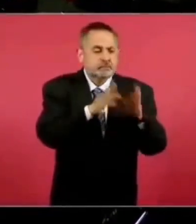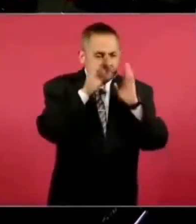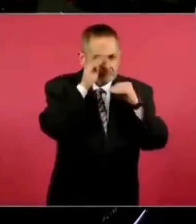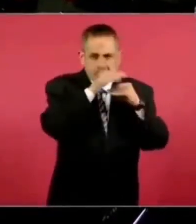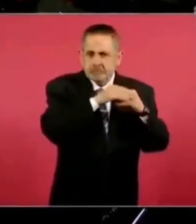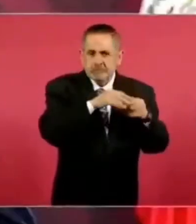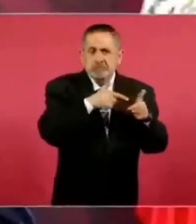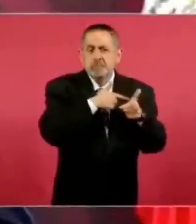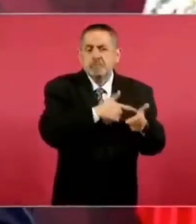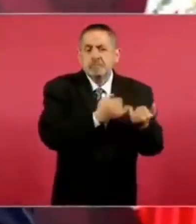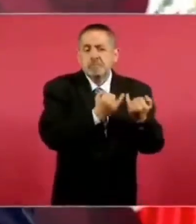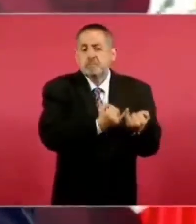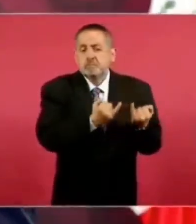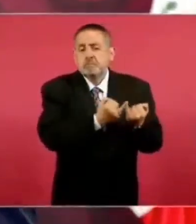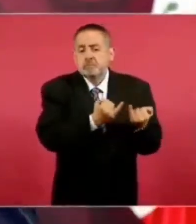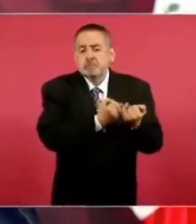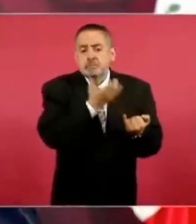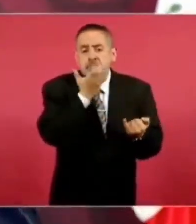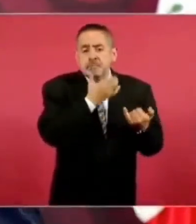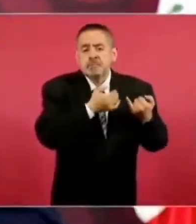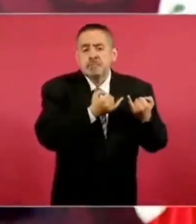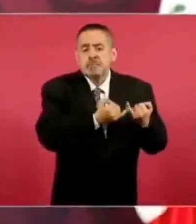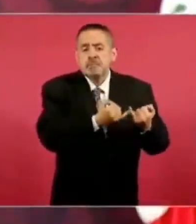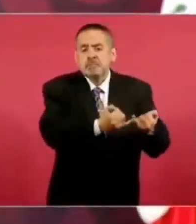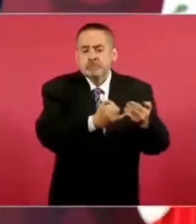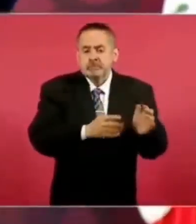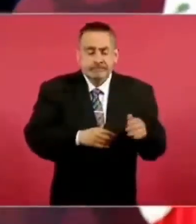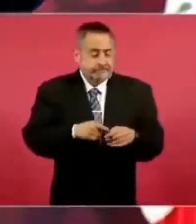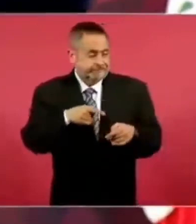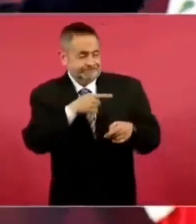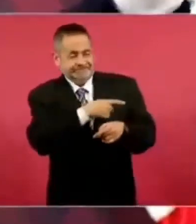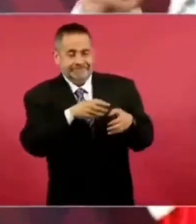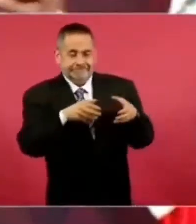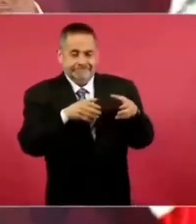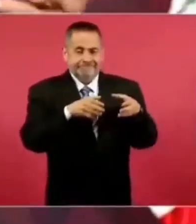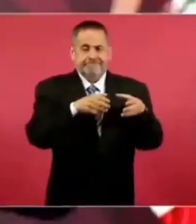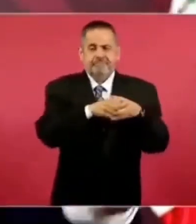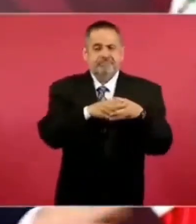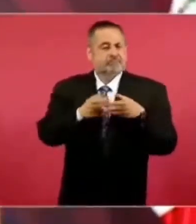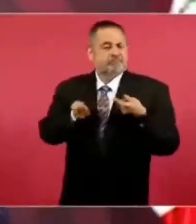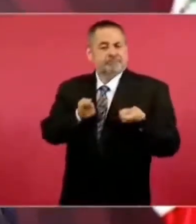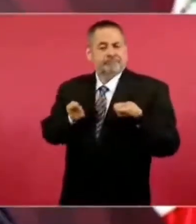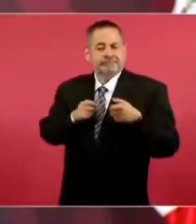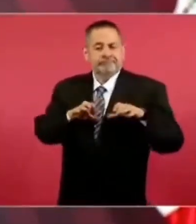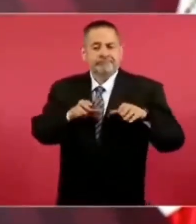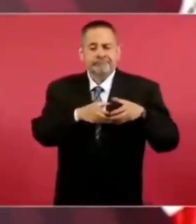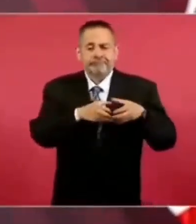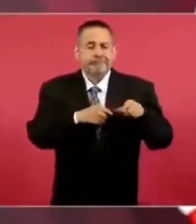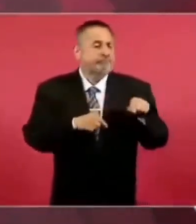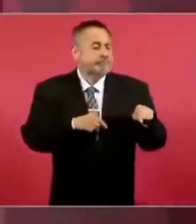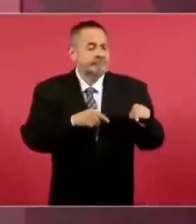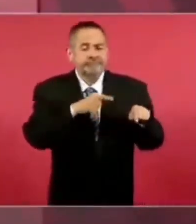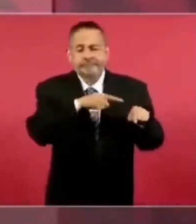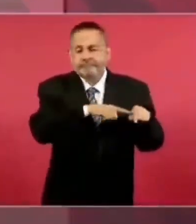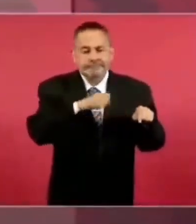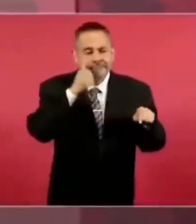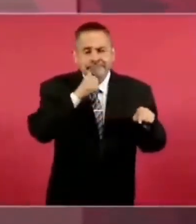la oligarquía tiene todo un sistema